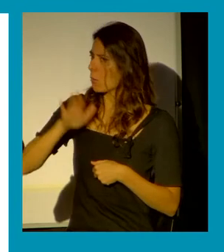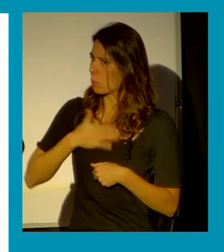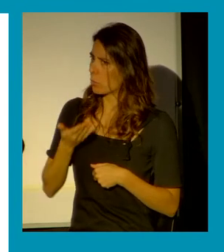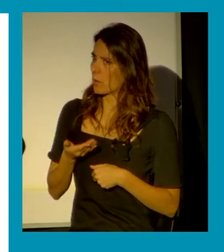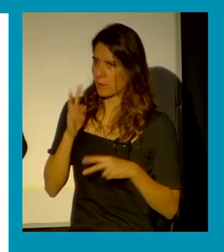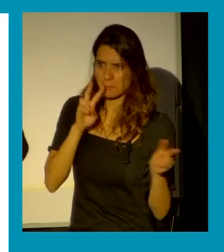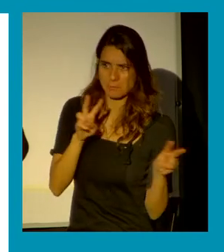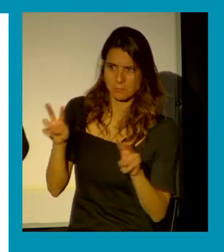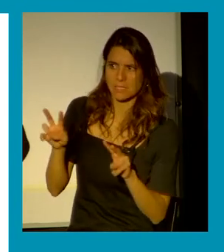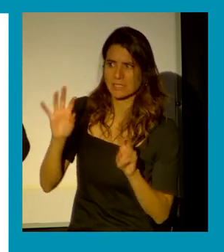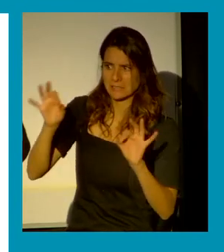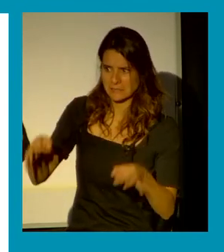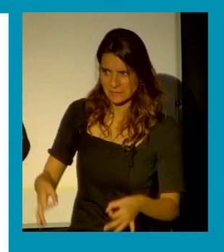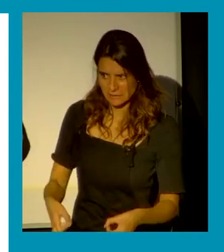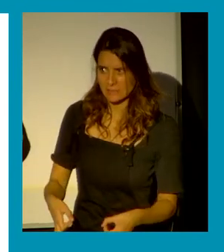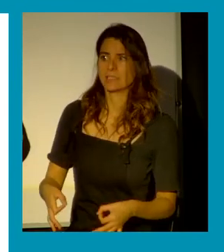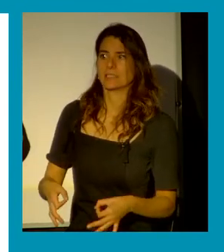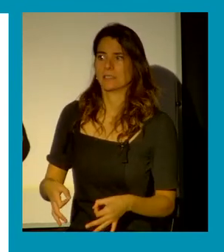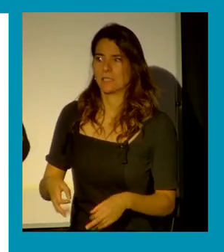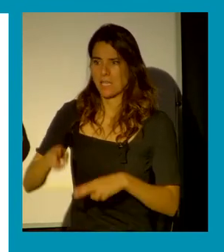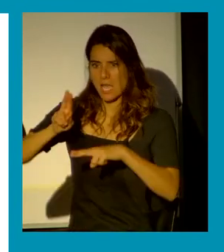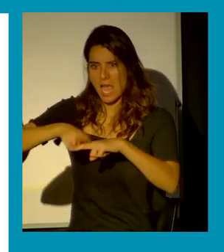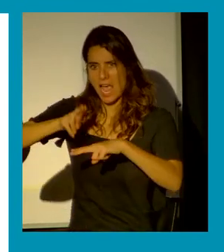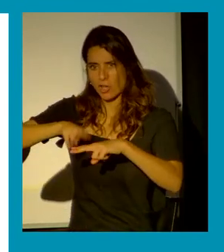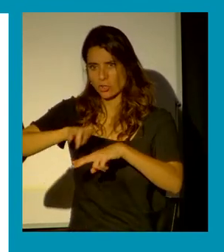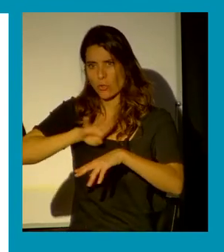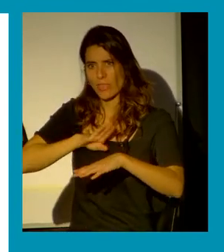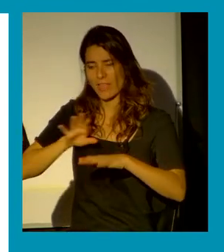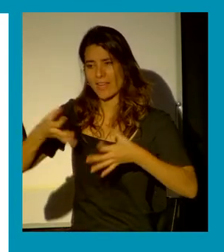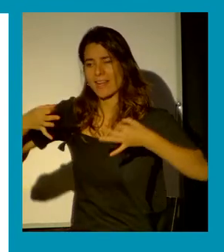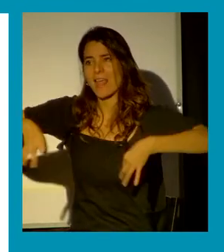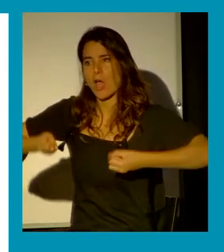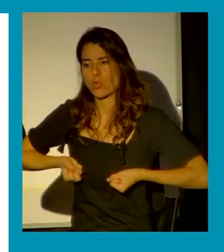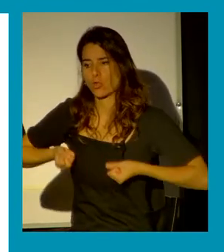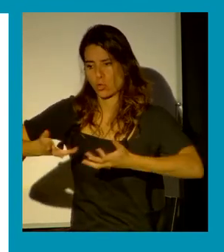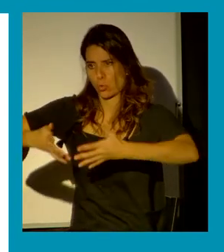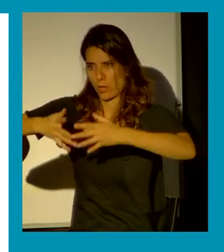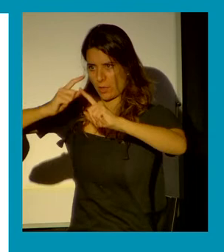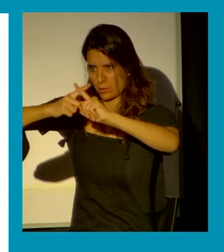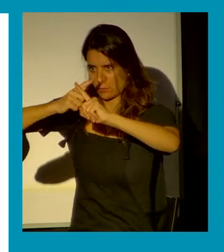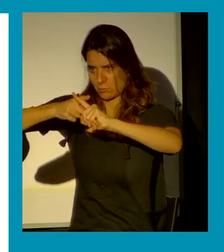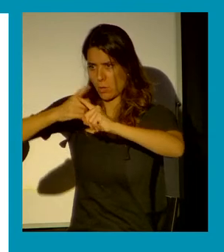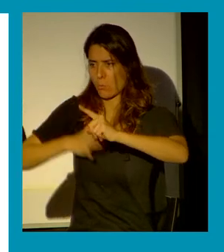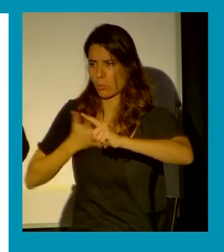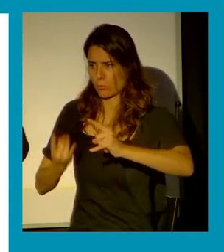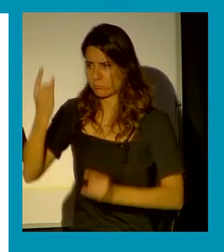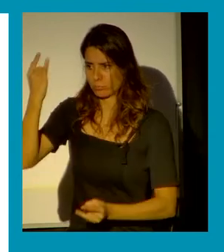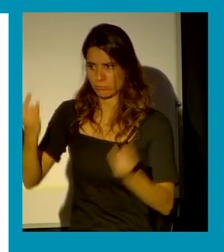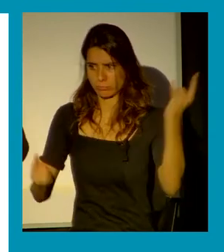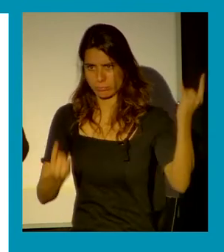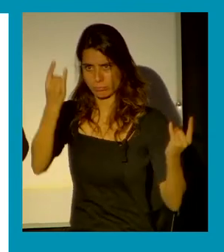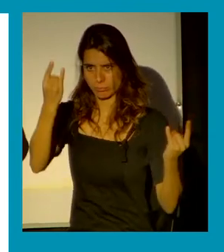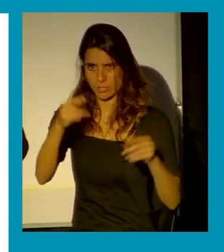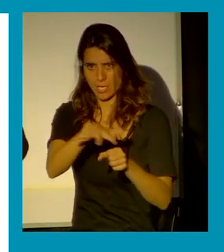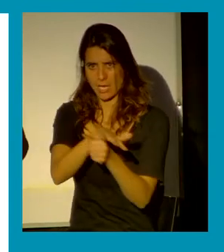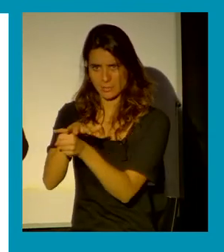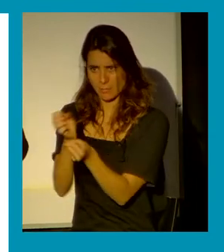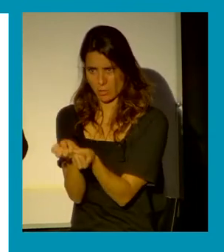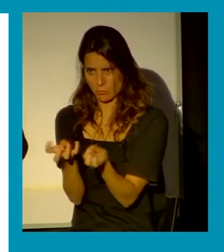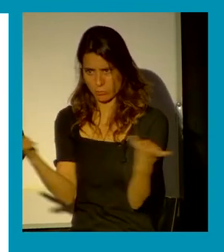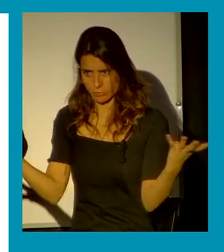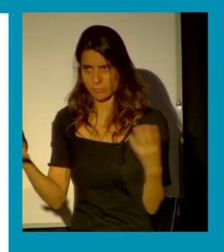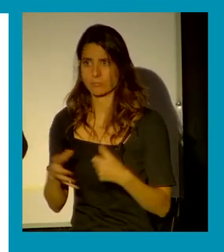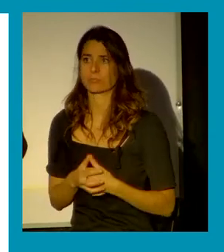que eso no es algo virtual en el metaverso. De hecho, hubo otra discusión sobre si una violación en esos espacios, digamos, de metaverso